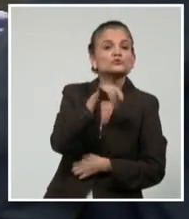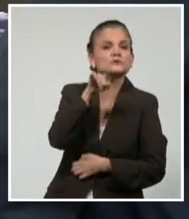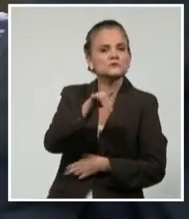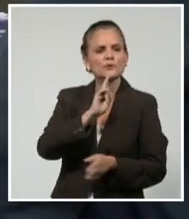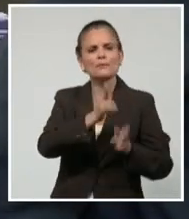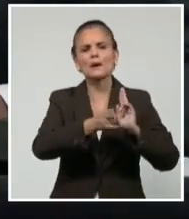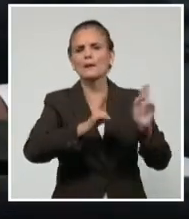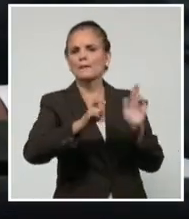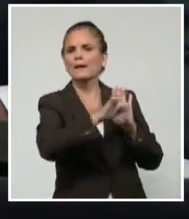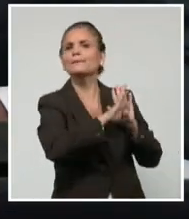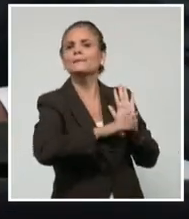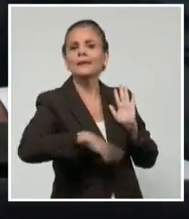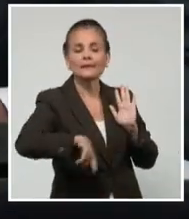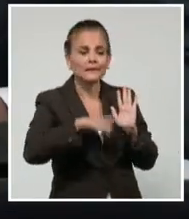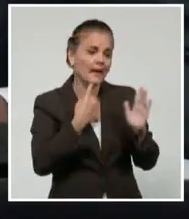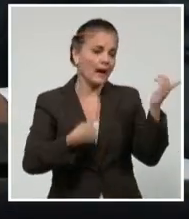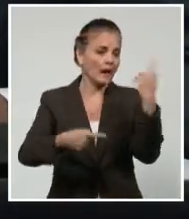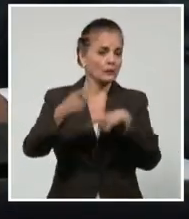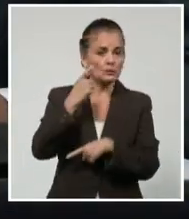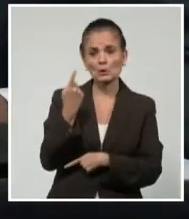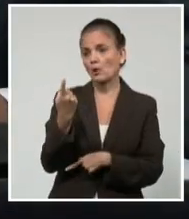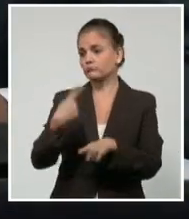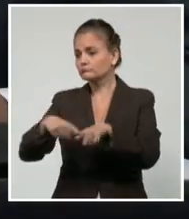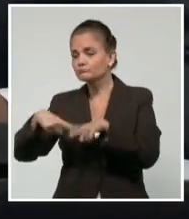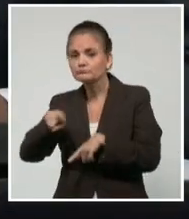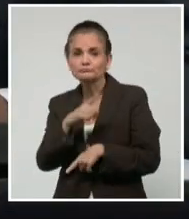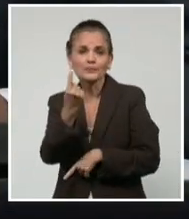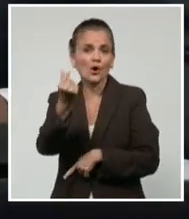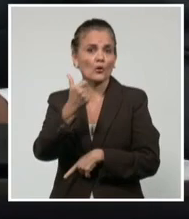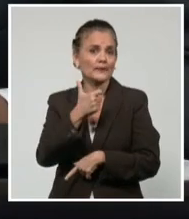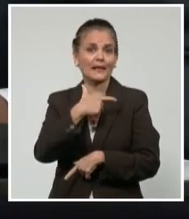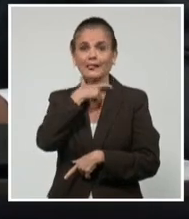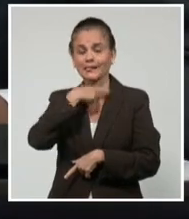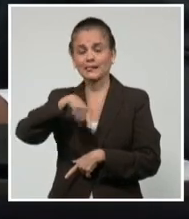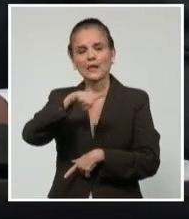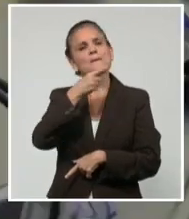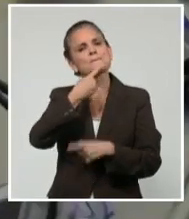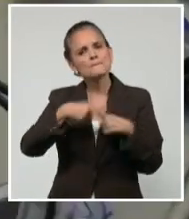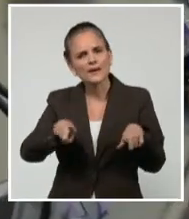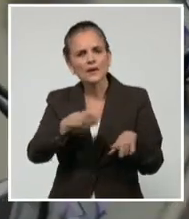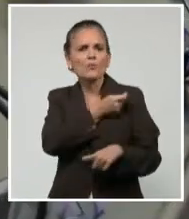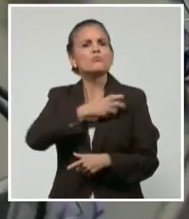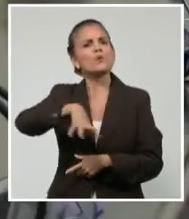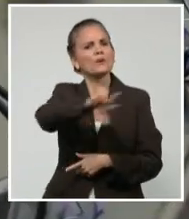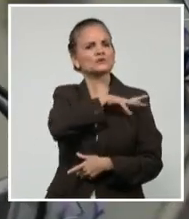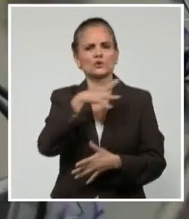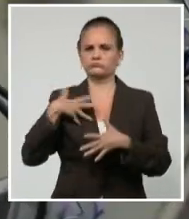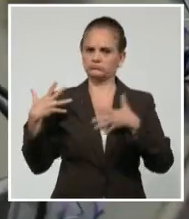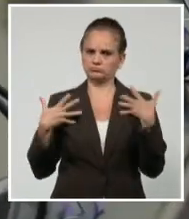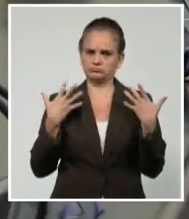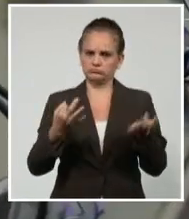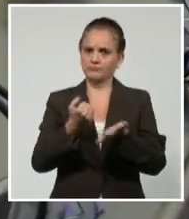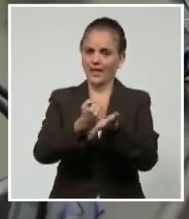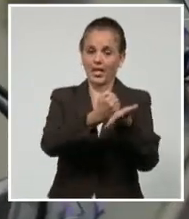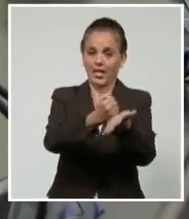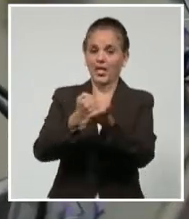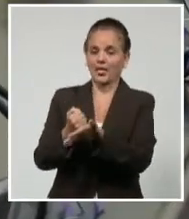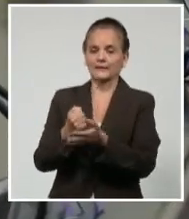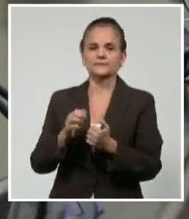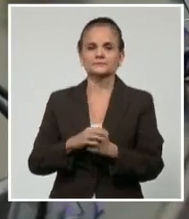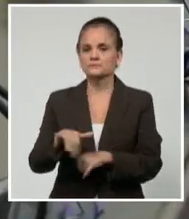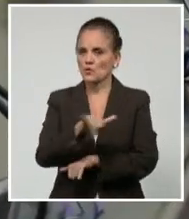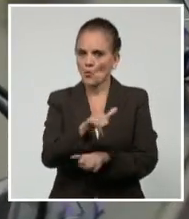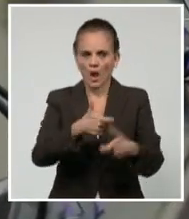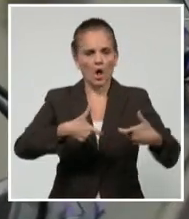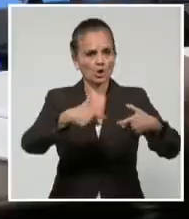limitaciones de recursos, lograr con su gestión una mayor satisfacción en la población. El Consejo de Estado igualmente aprobó